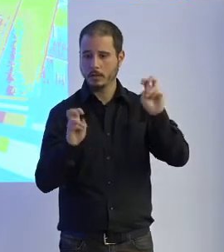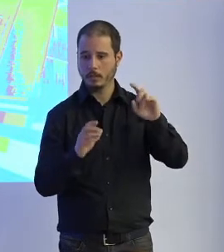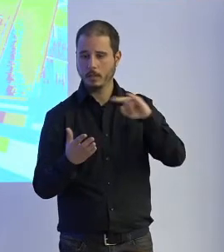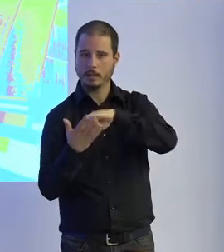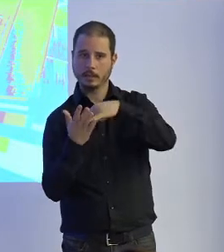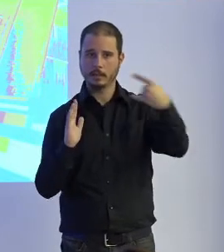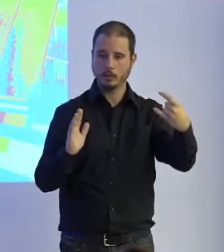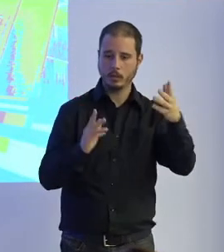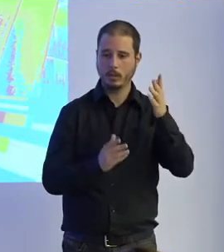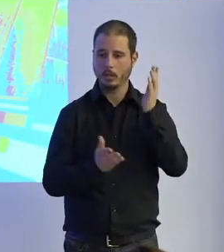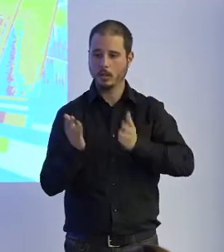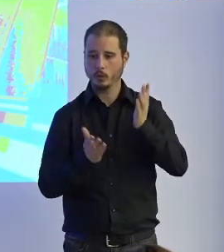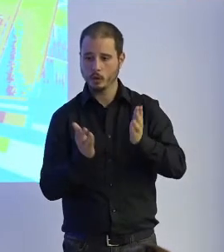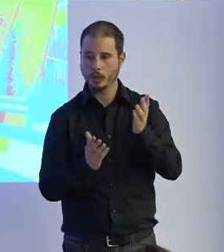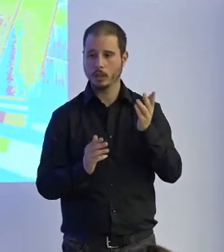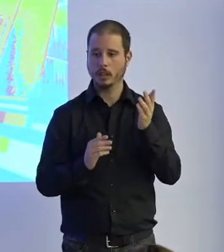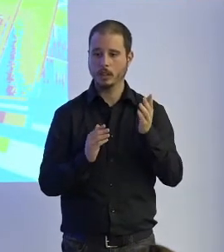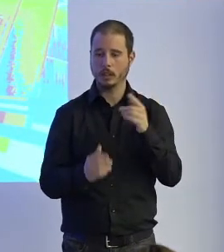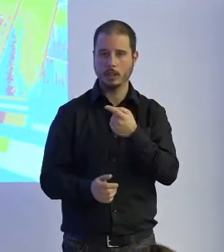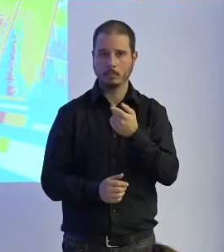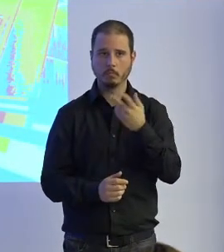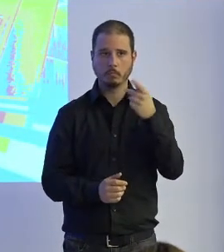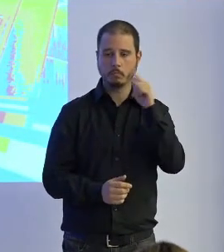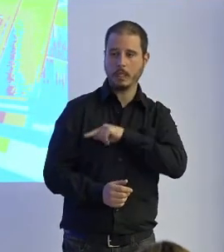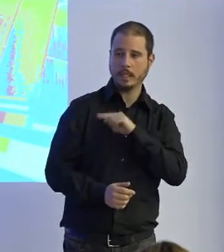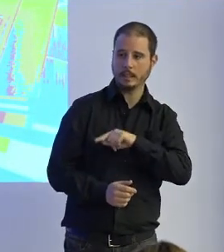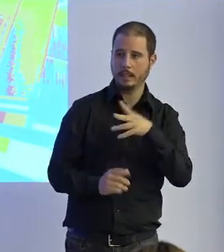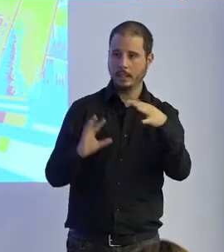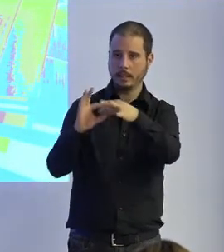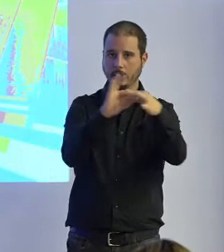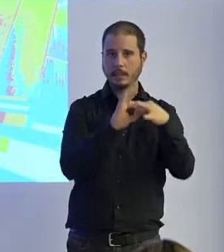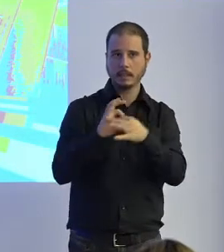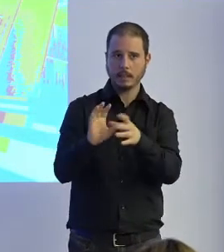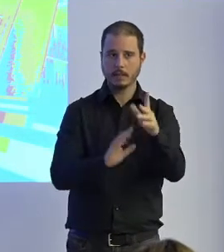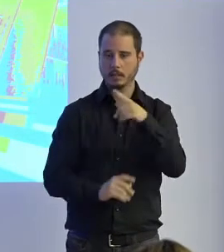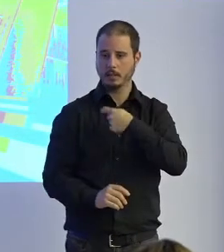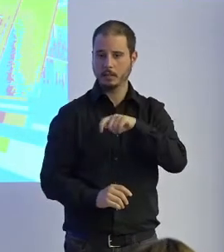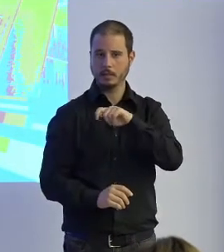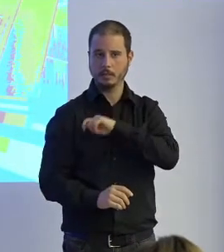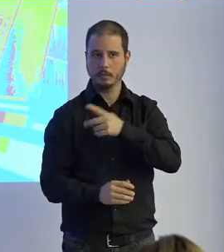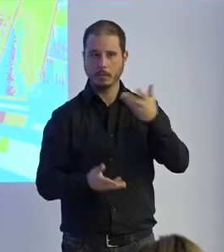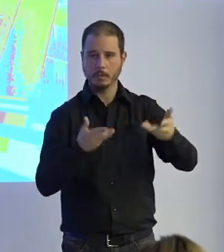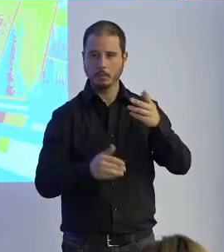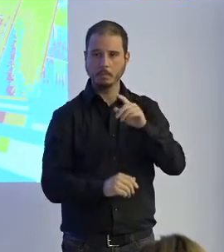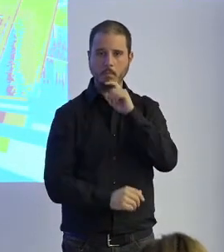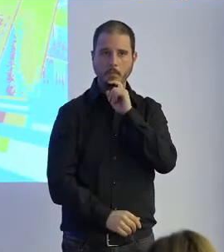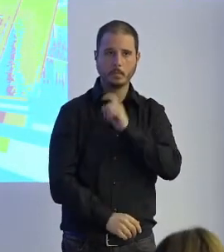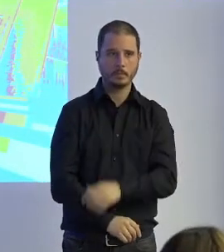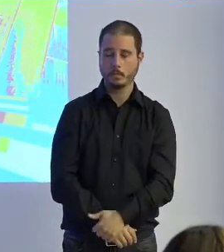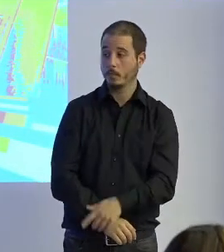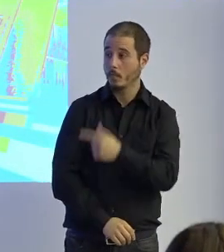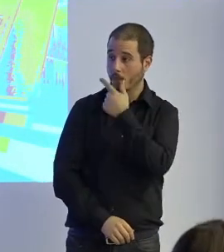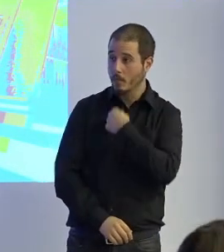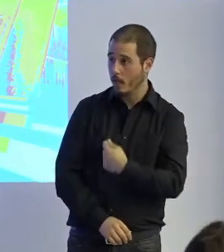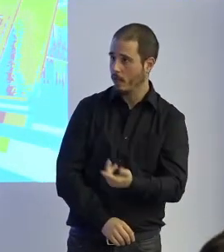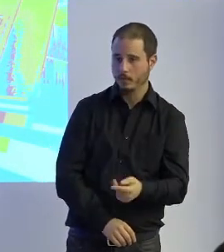robótica y sus implicaciones éticas legales etcétera ¿cómo lo ves tú que eres experta en esto? eso es muy fácil normativa